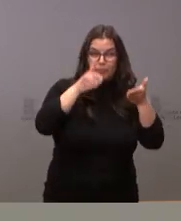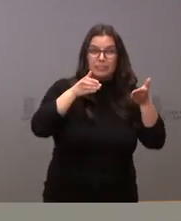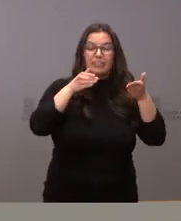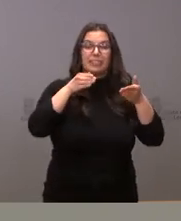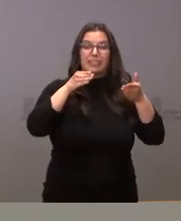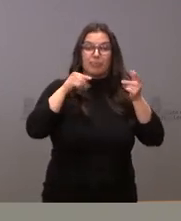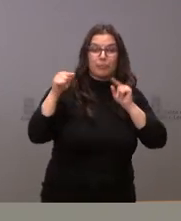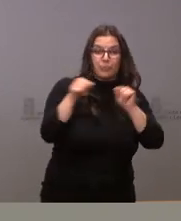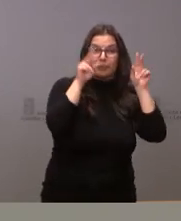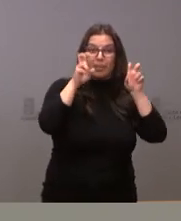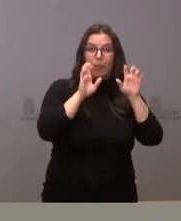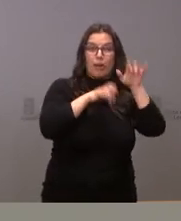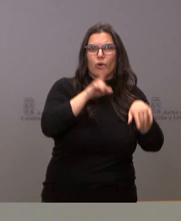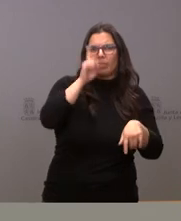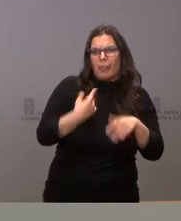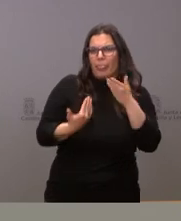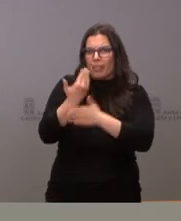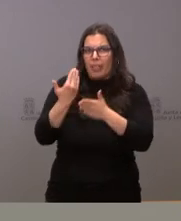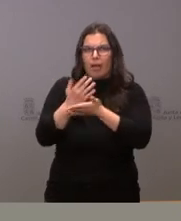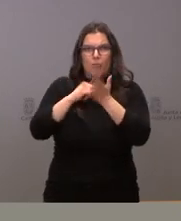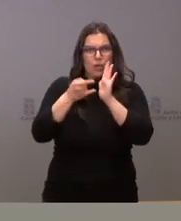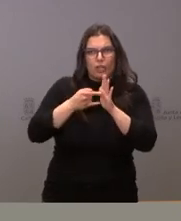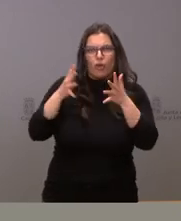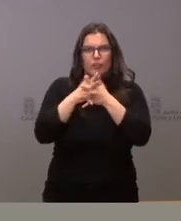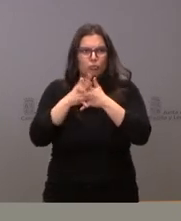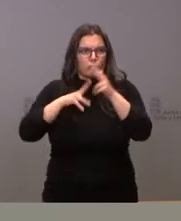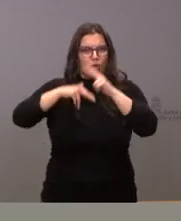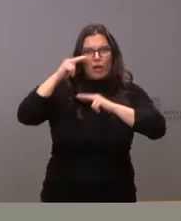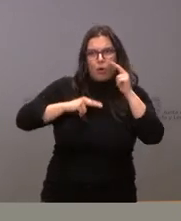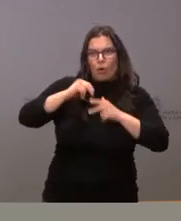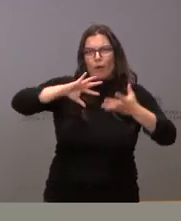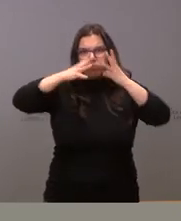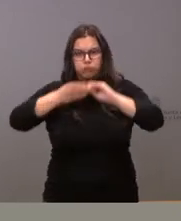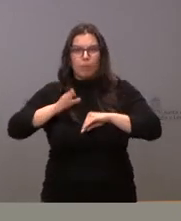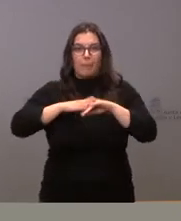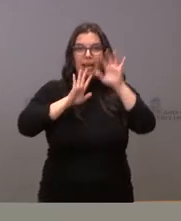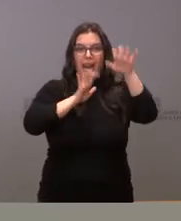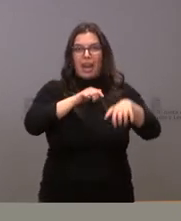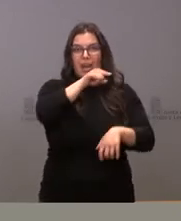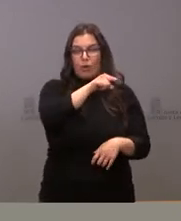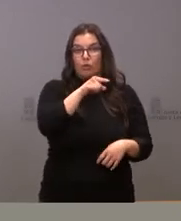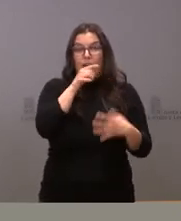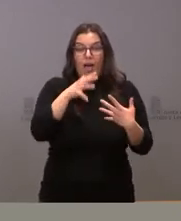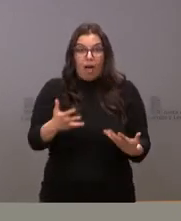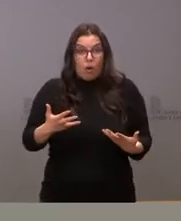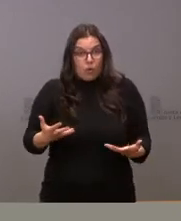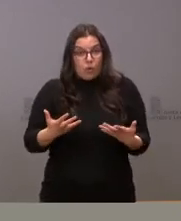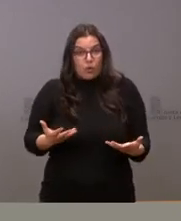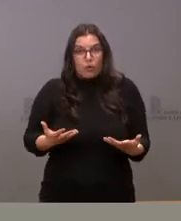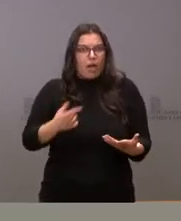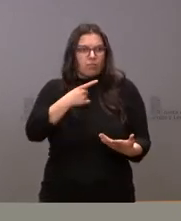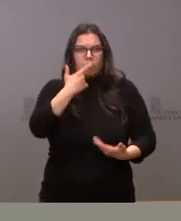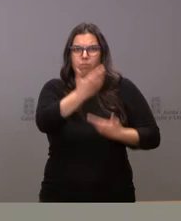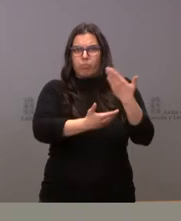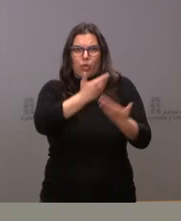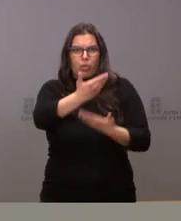participación en el día a día con proyectos e infraestructuras u obras para León en León estamos en este momento en pleno proceso